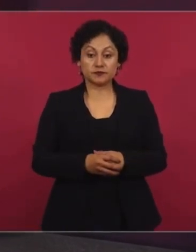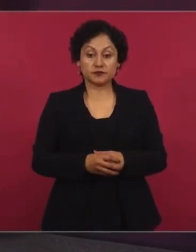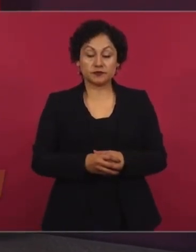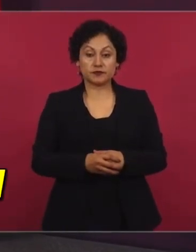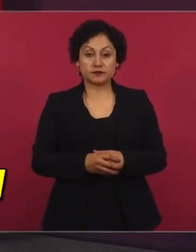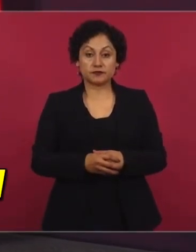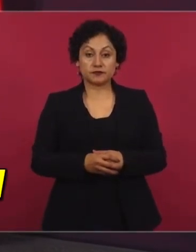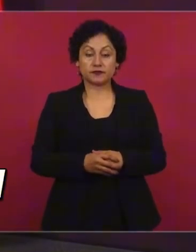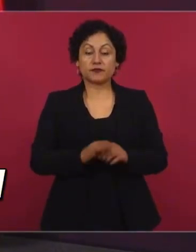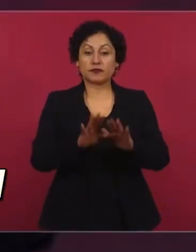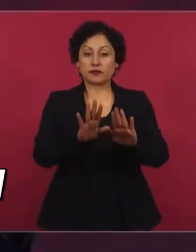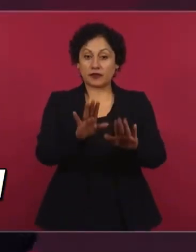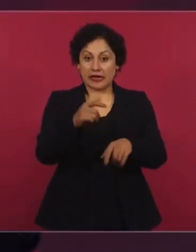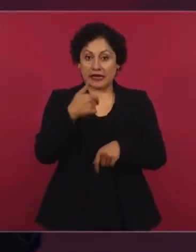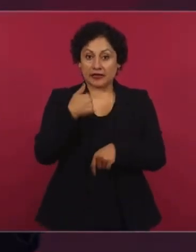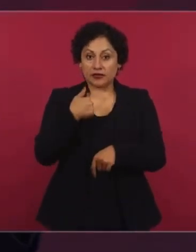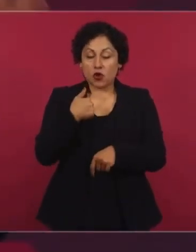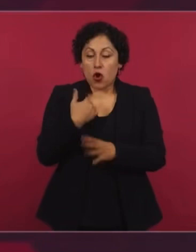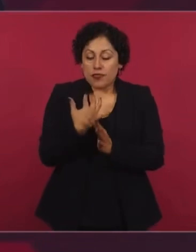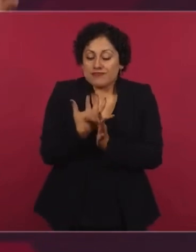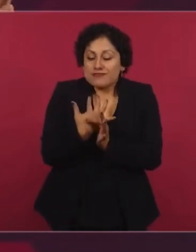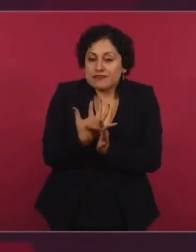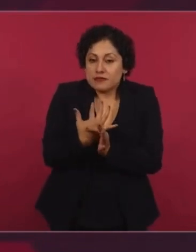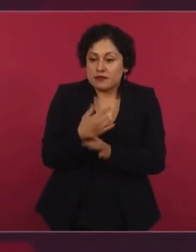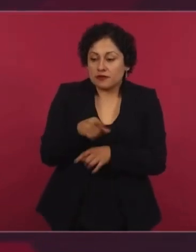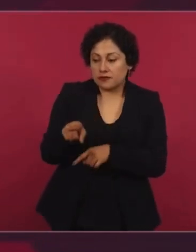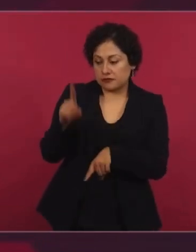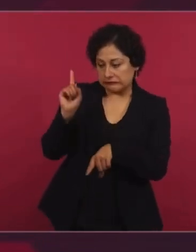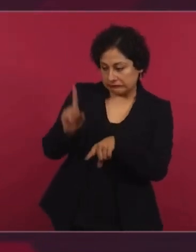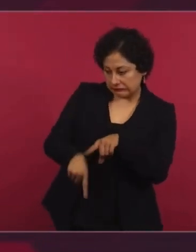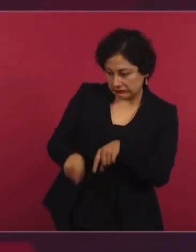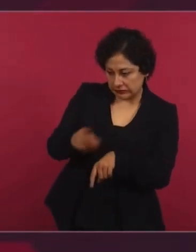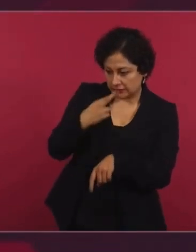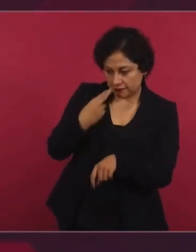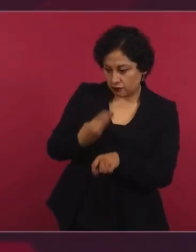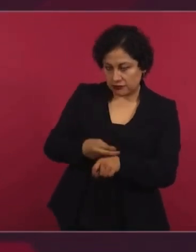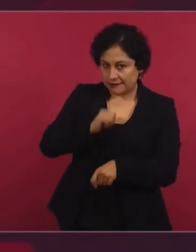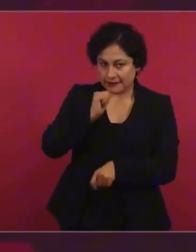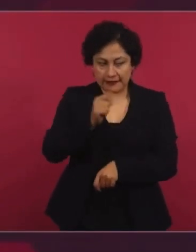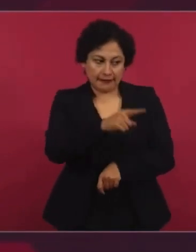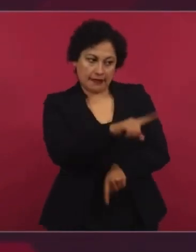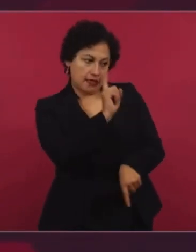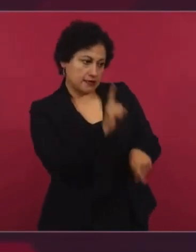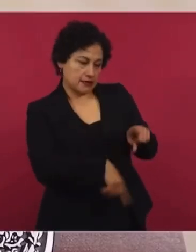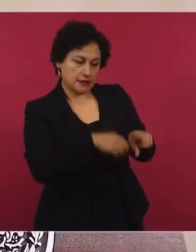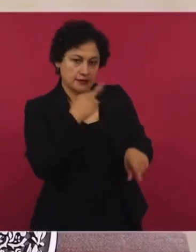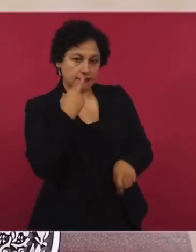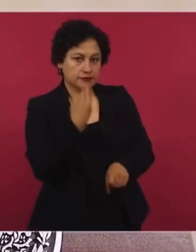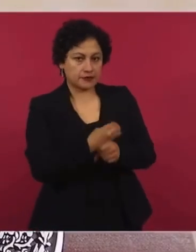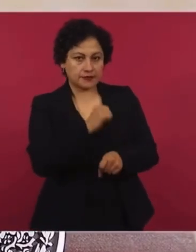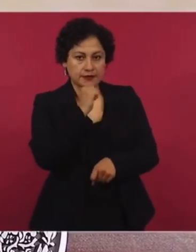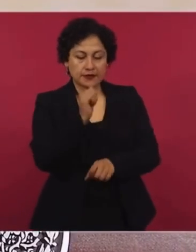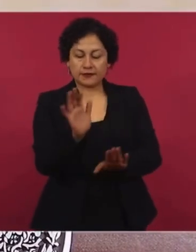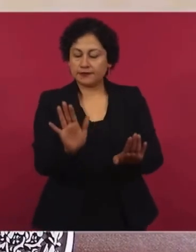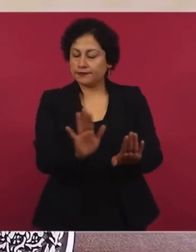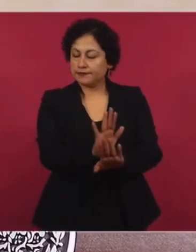quitándole responsabilidad a nadie. Lo que quiero es que seamos